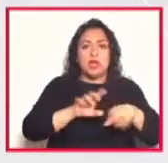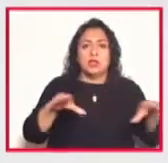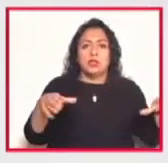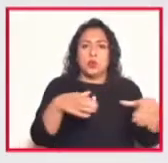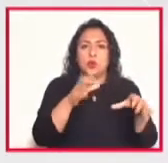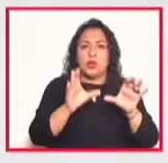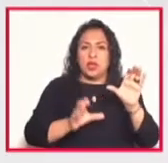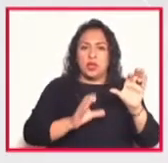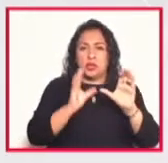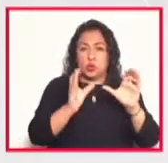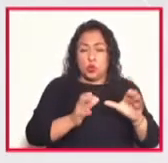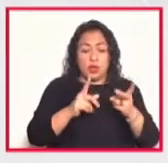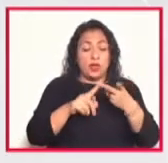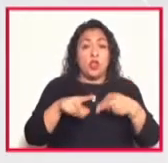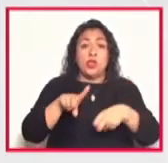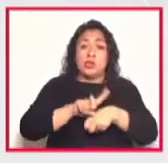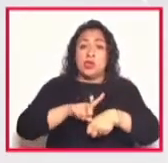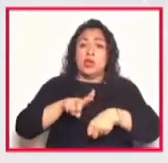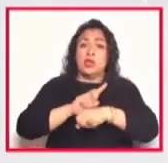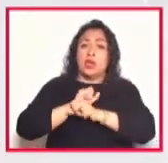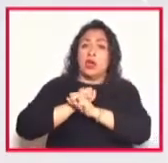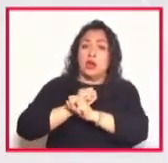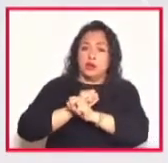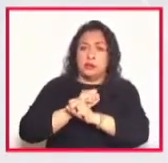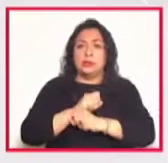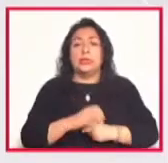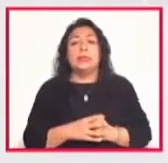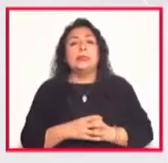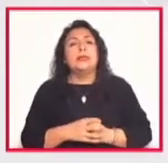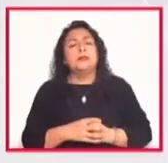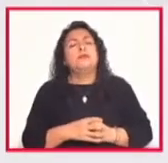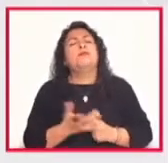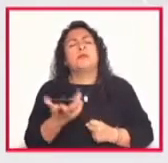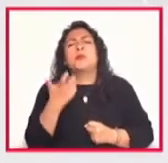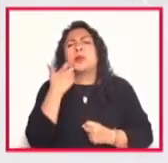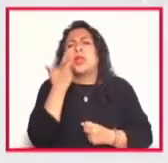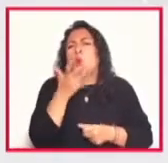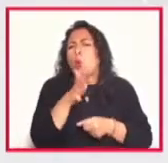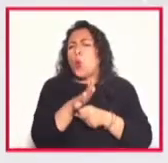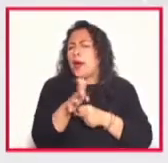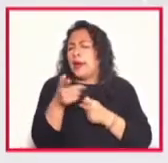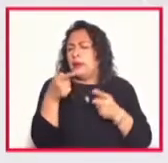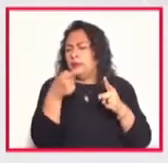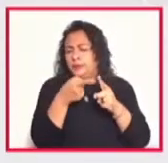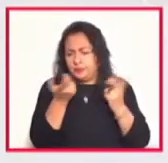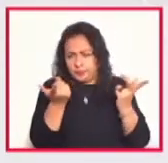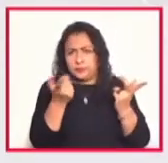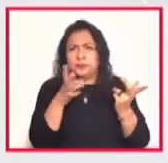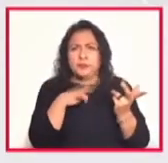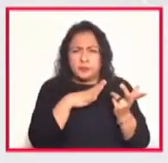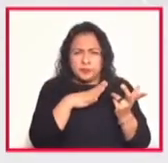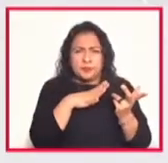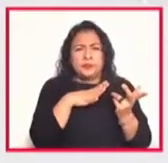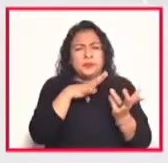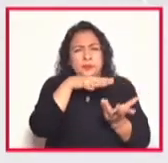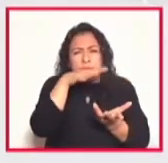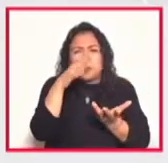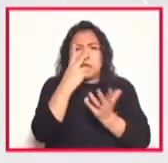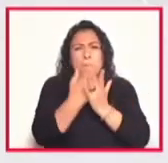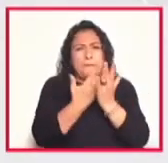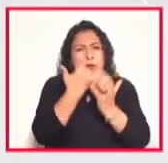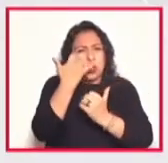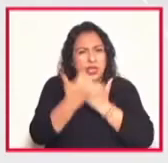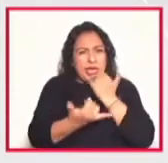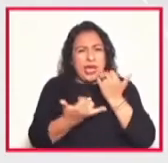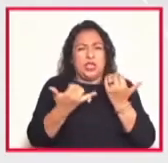y diarias resistencias que lo que pretende hacer es recabar los proyectos y las